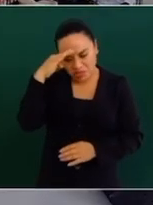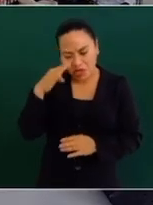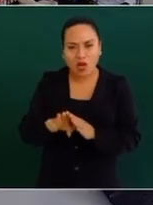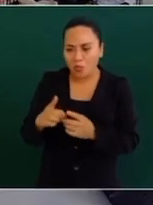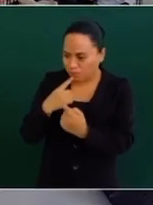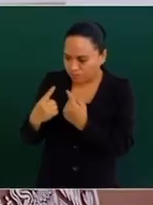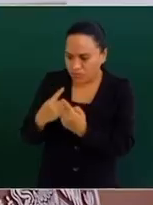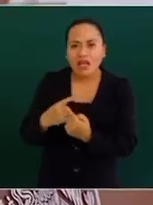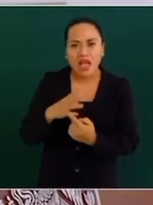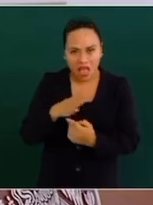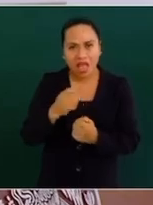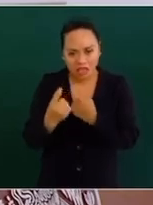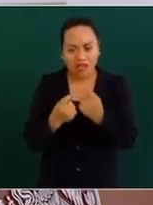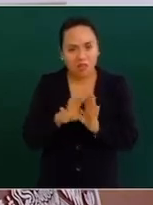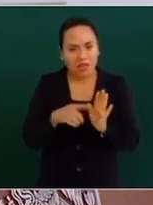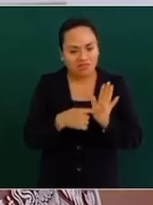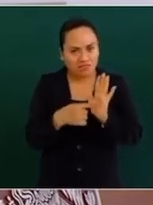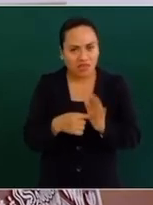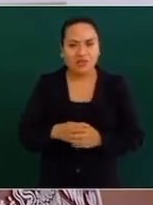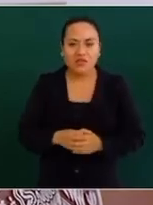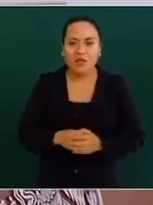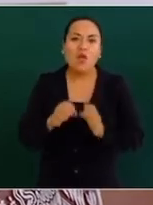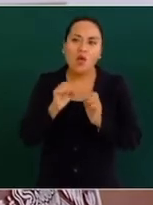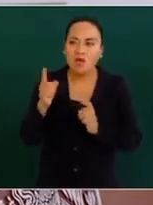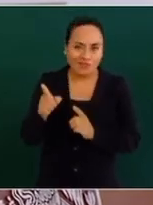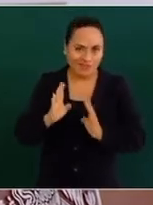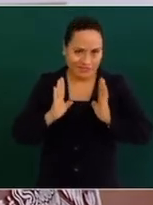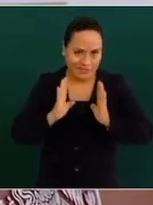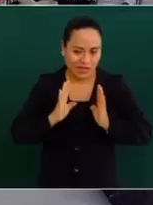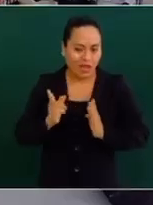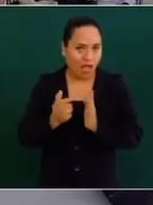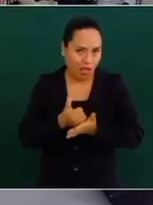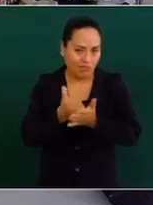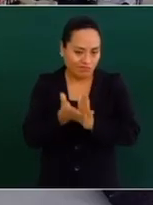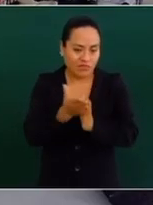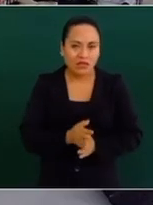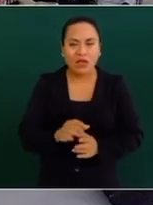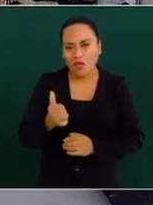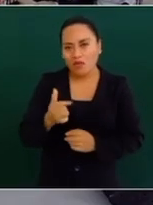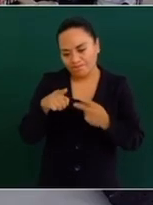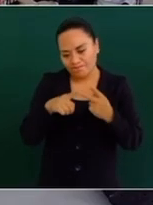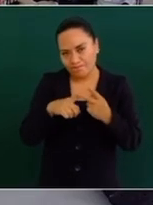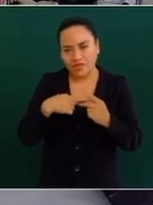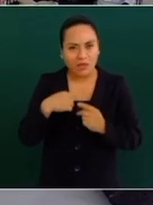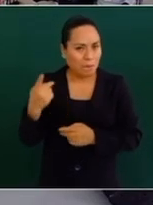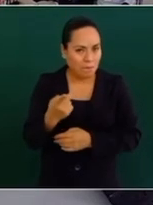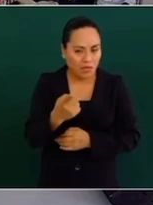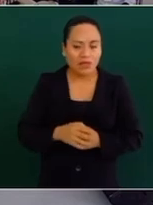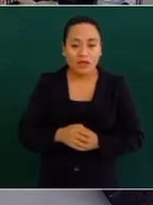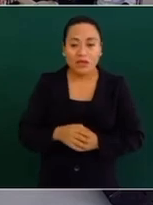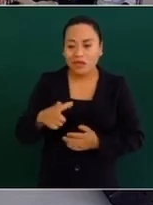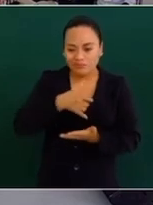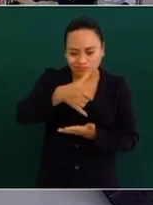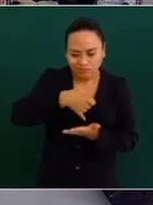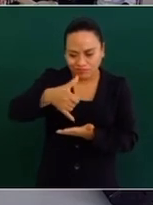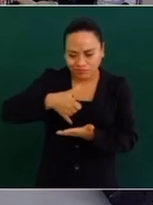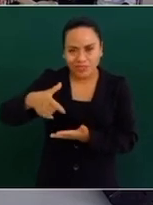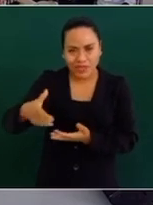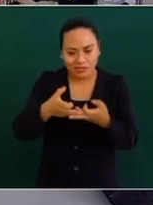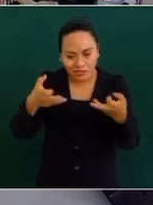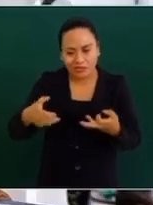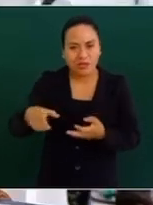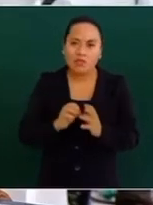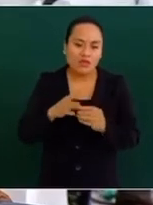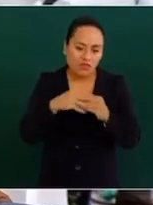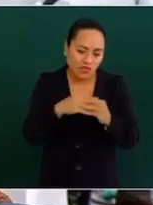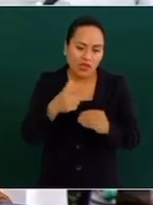Hay que seguirlo. Hay que adoptar ese ejemplo mundial. Otra duda de lo que ya platicaba en esta presentación. Este tema de los cultivos, cuando alguien resulta afectado de un cultivo,